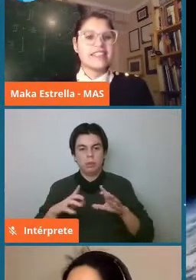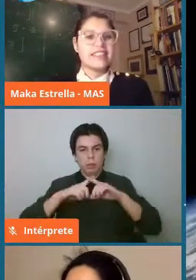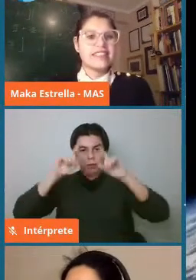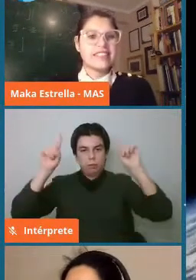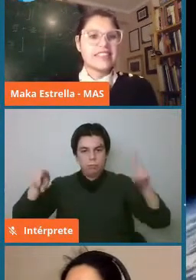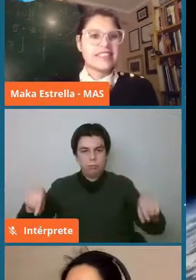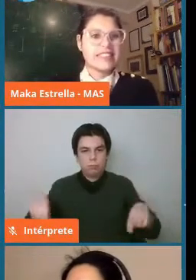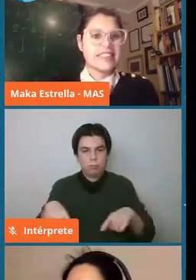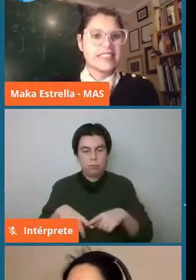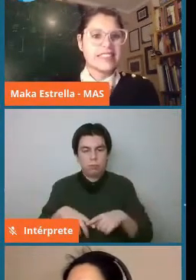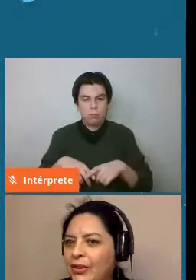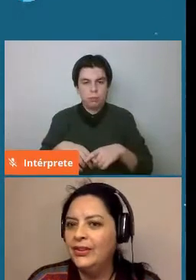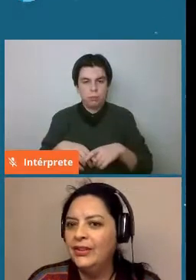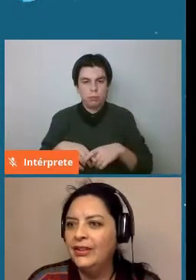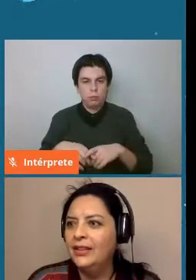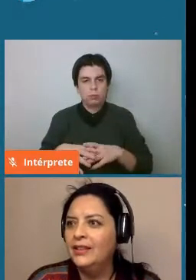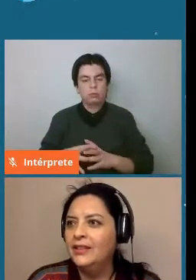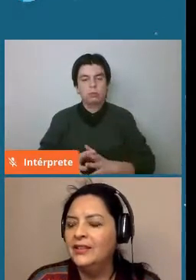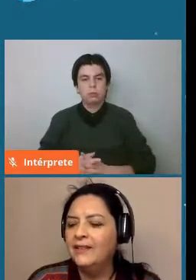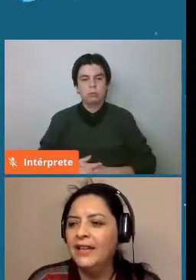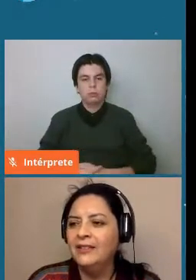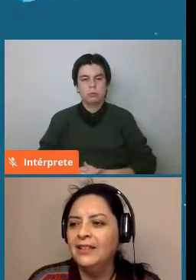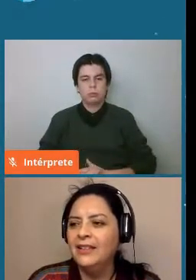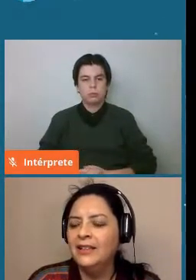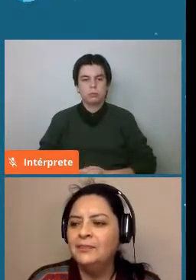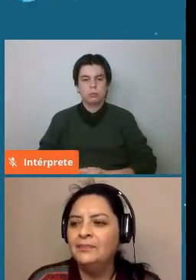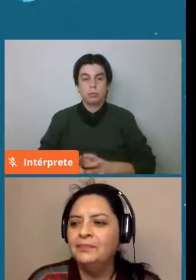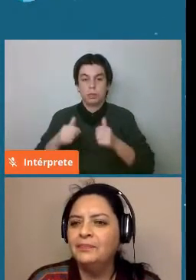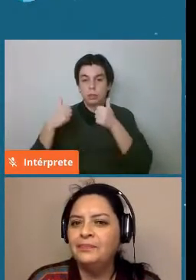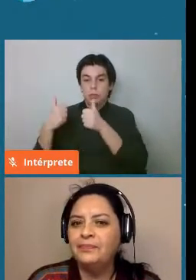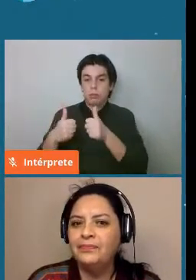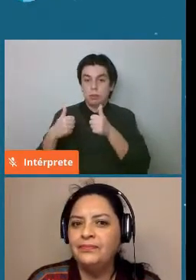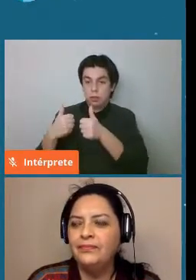modo... ¿Se ve?